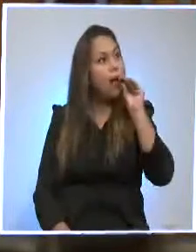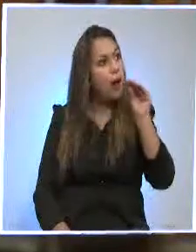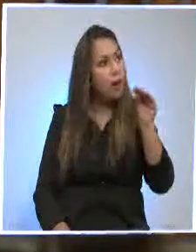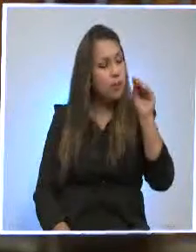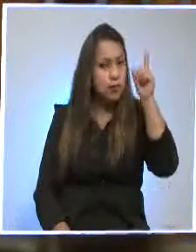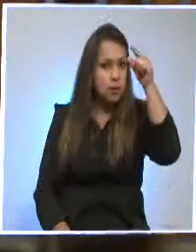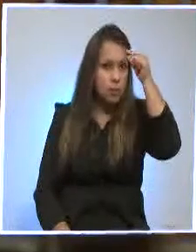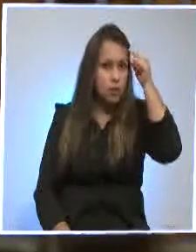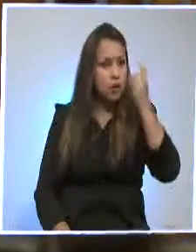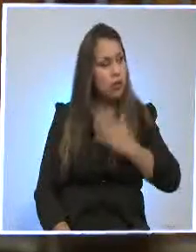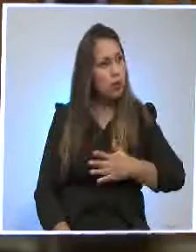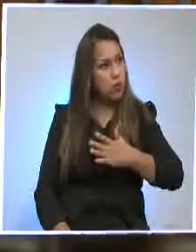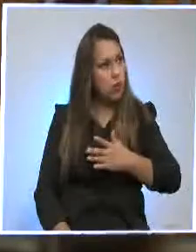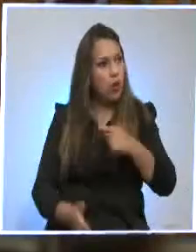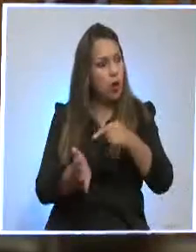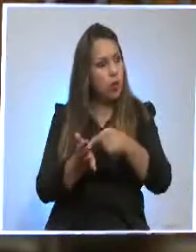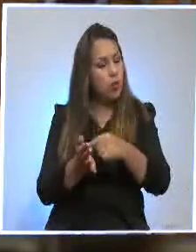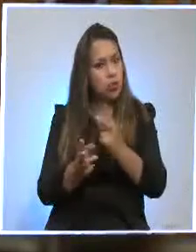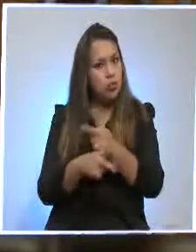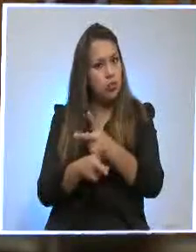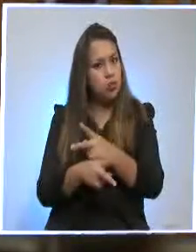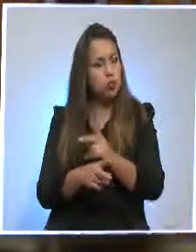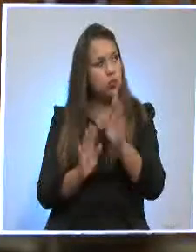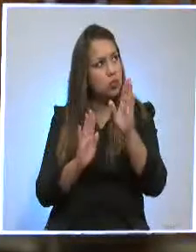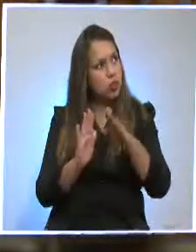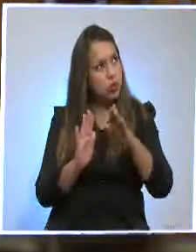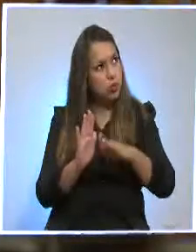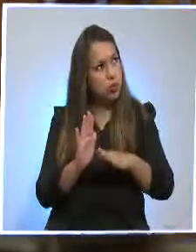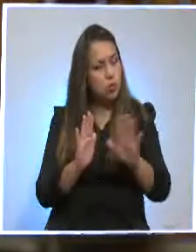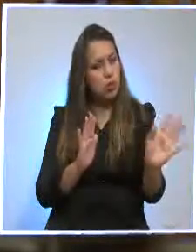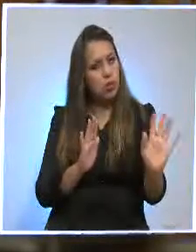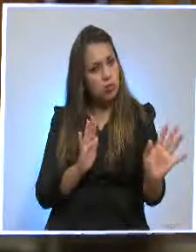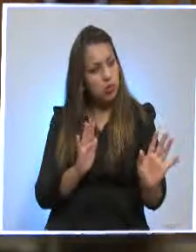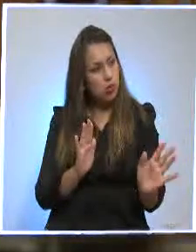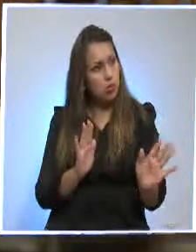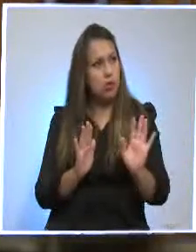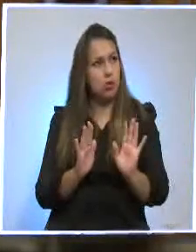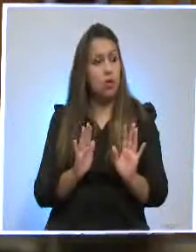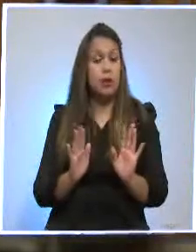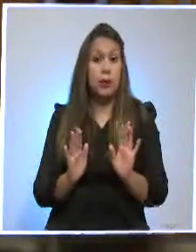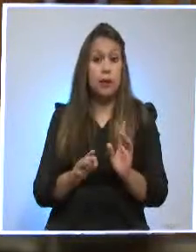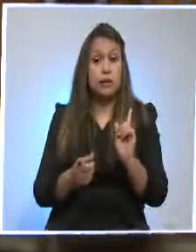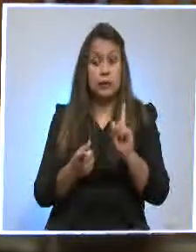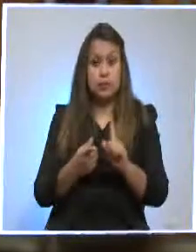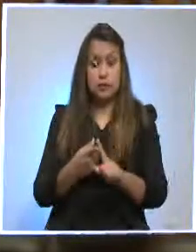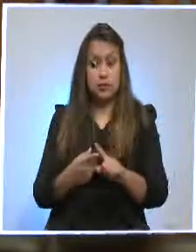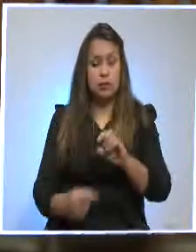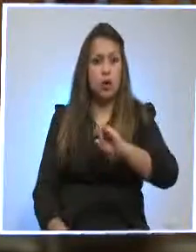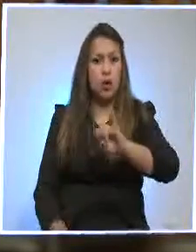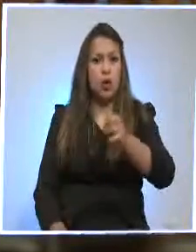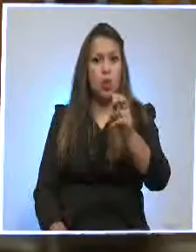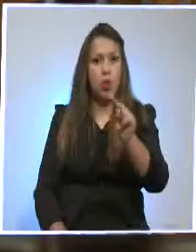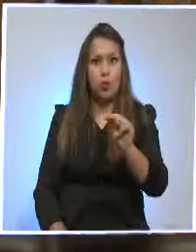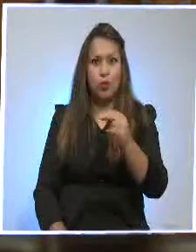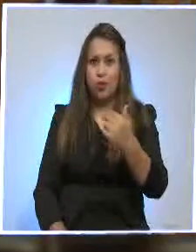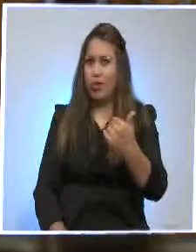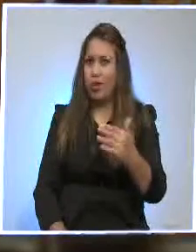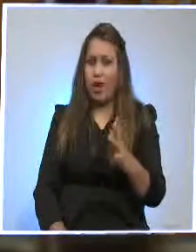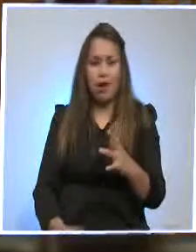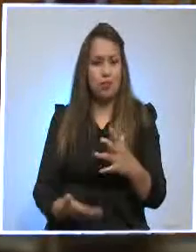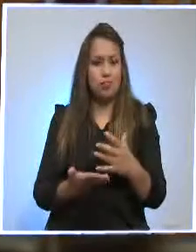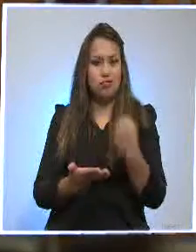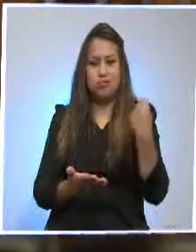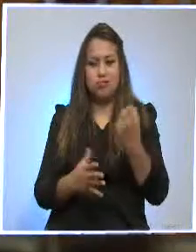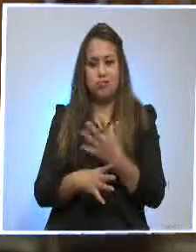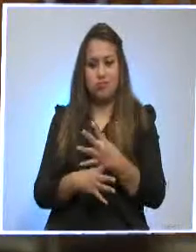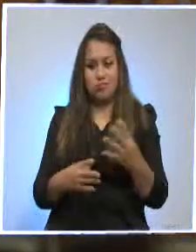reduzca las salvaguardas y es así que se lo va a hacer. Es más, a partir de junio ya quedan eliminadas totalmente. Yo